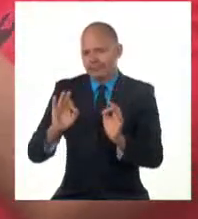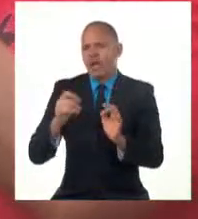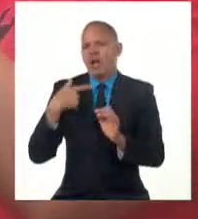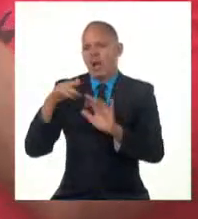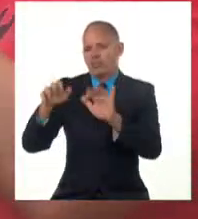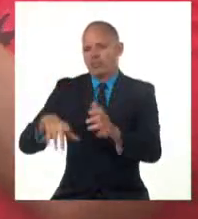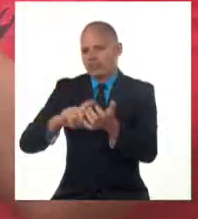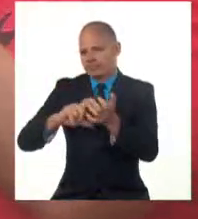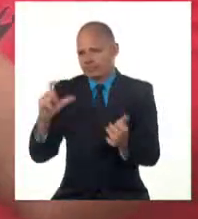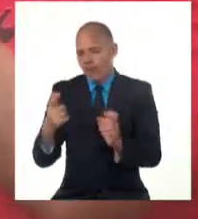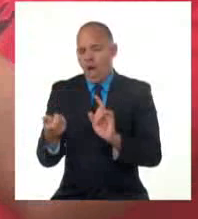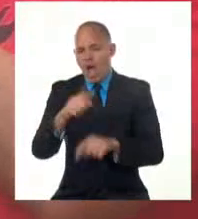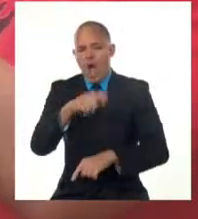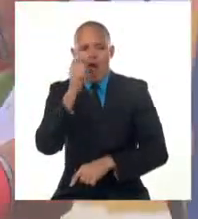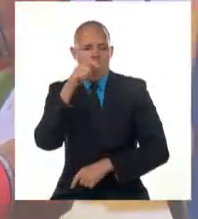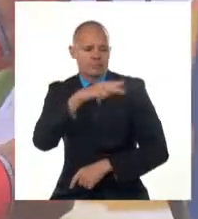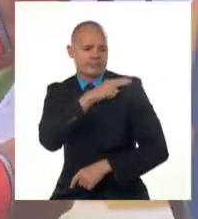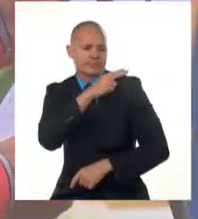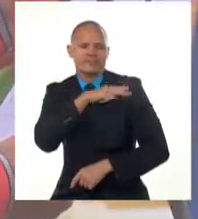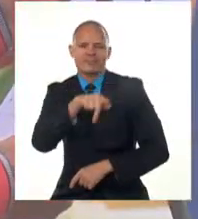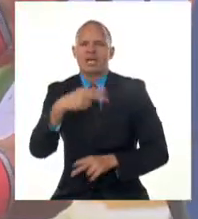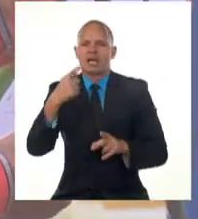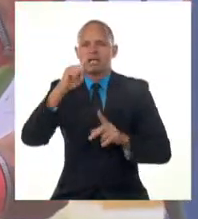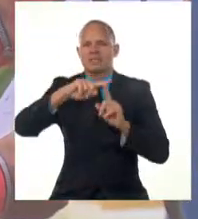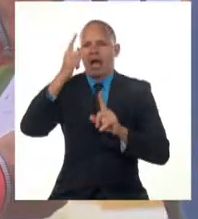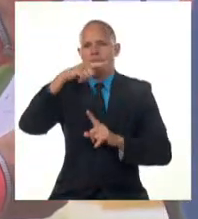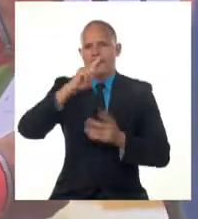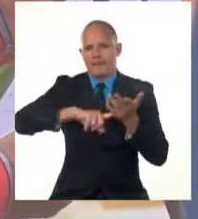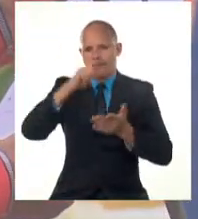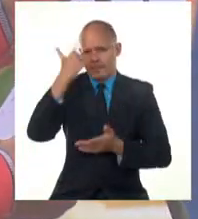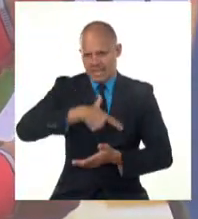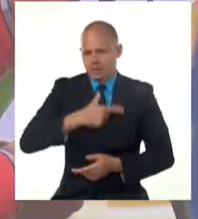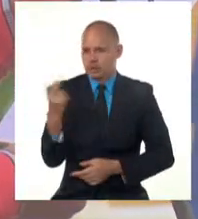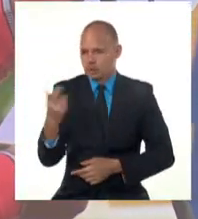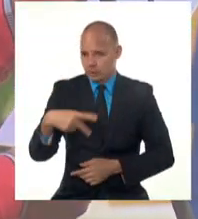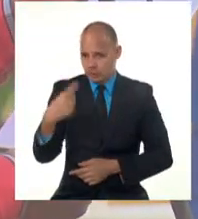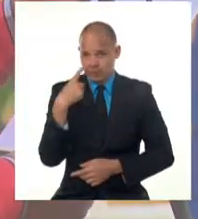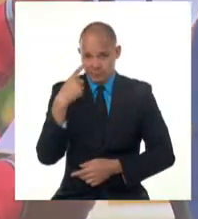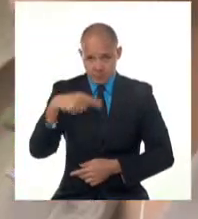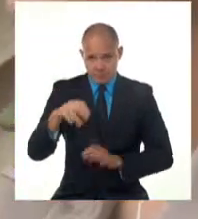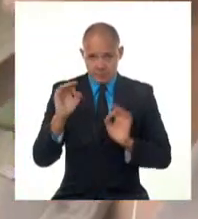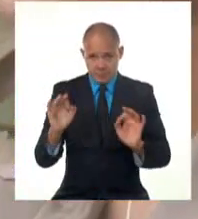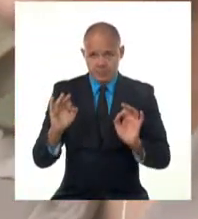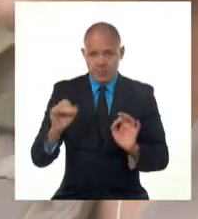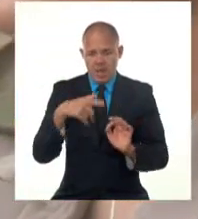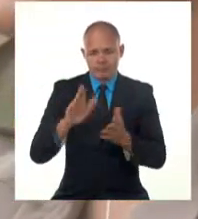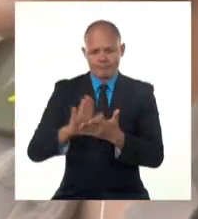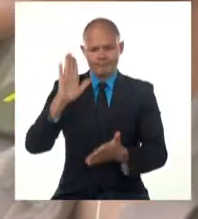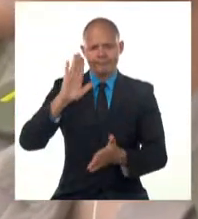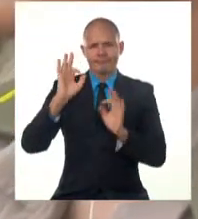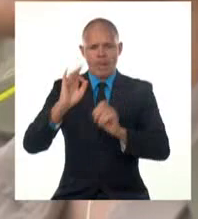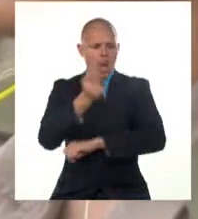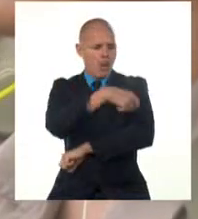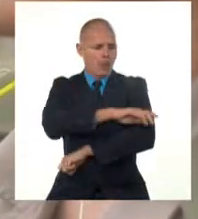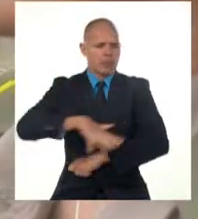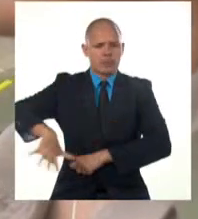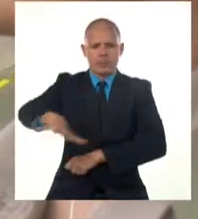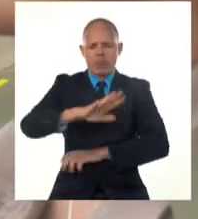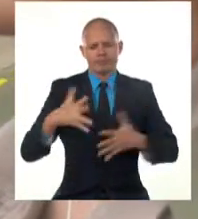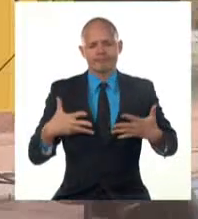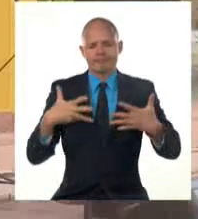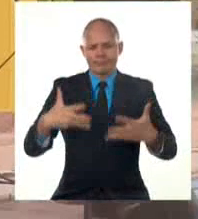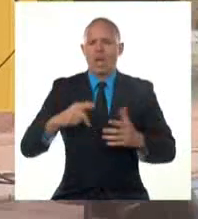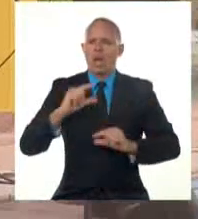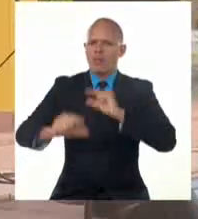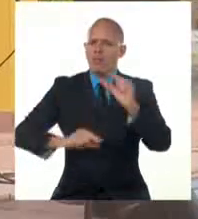Viceprimer Ministro, la cita fue oportuna para ratificar el compromiso de todo un pueblo que se ha convertido en agente transformador de la sociedad